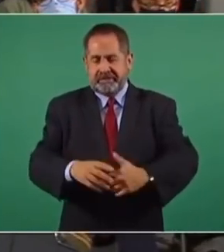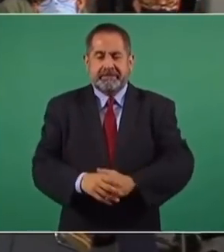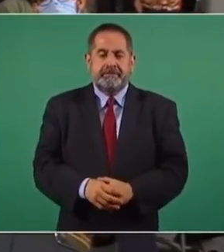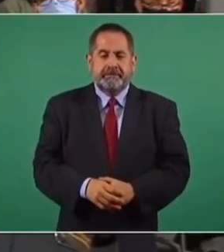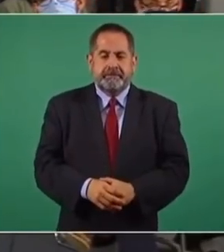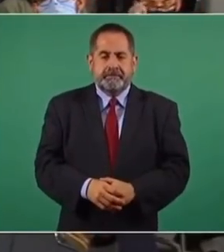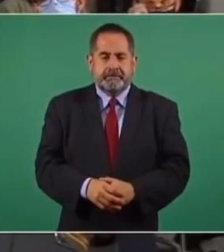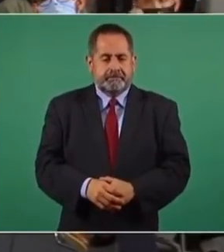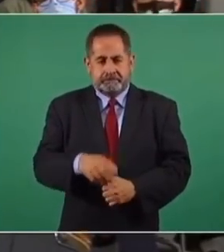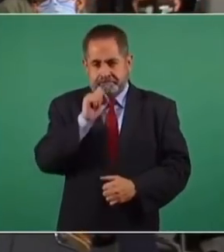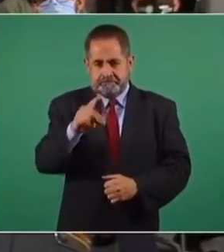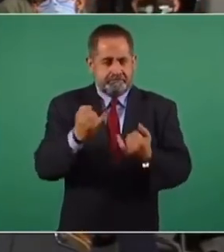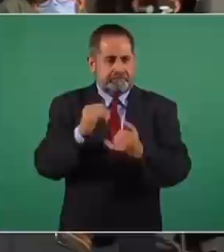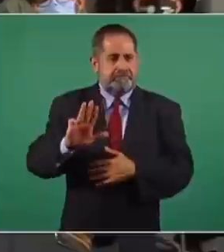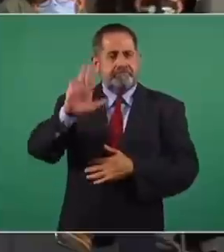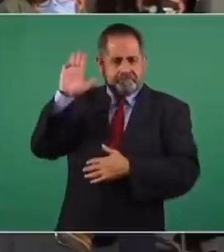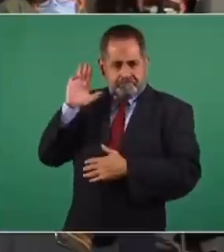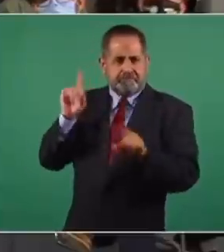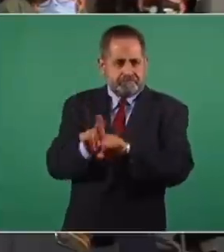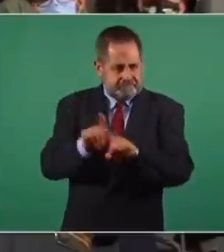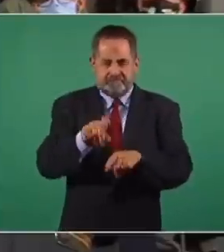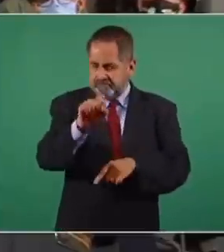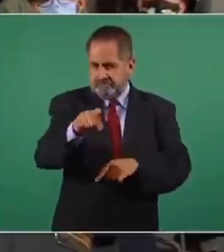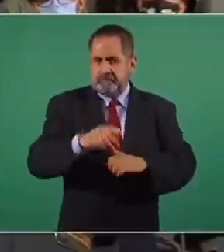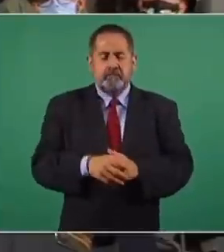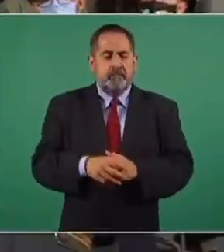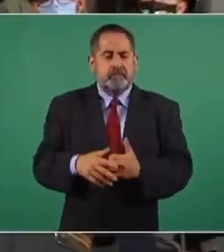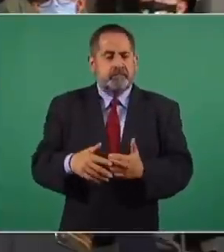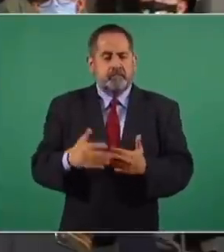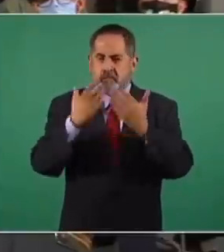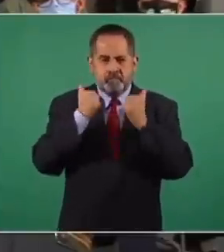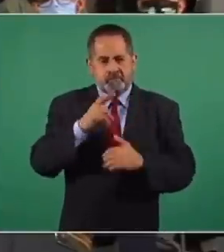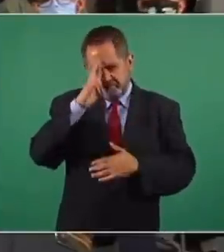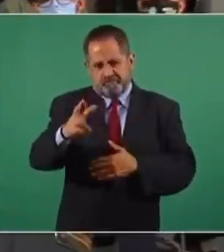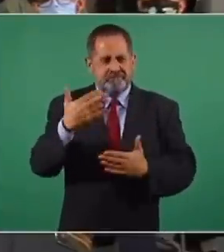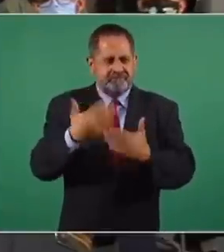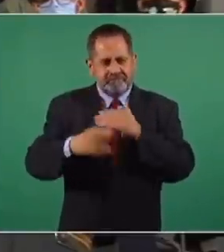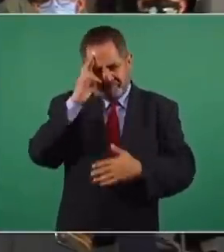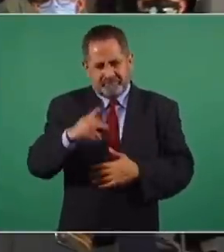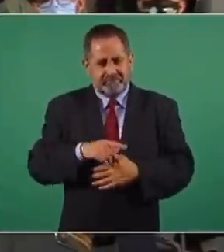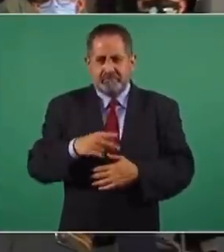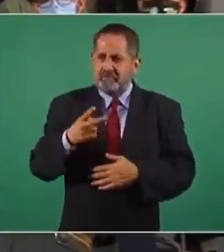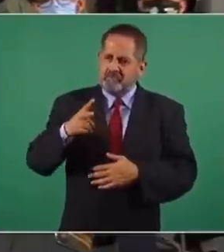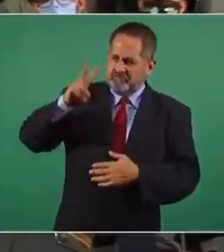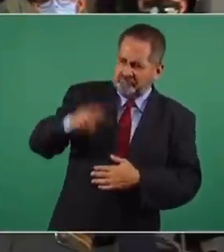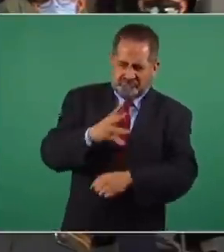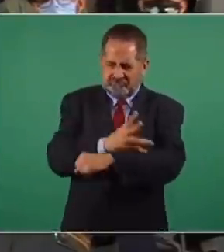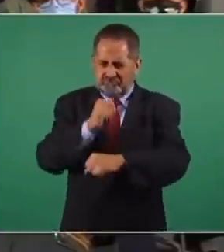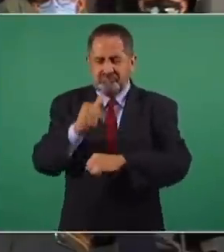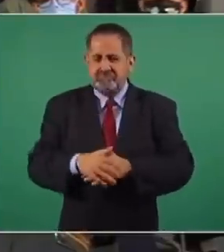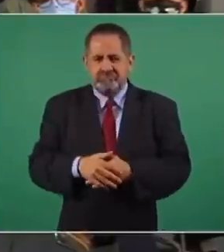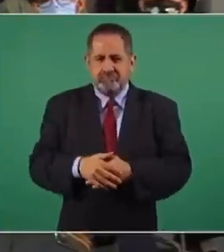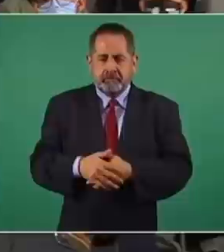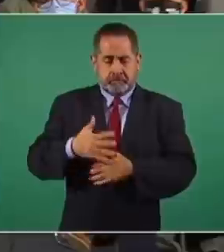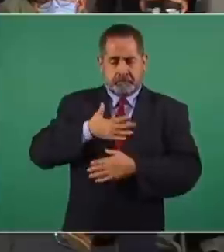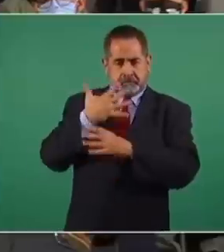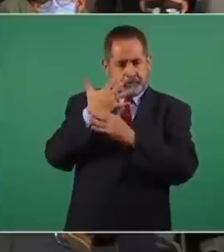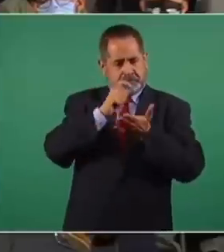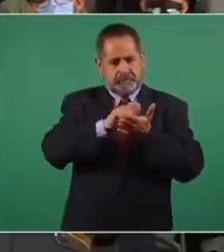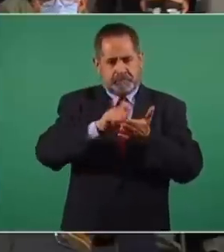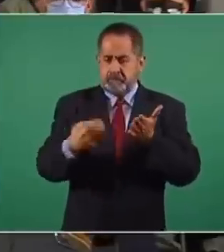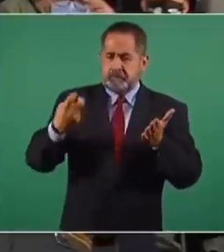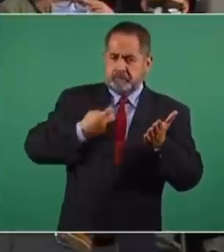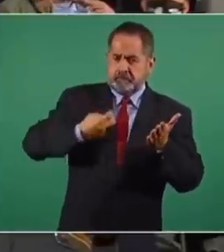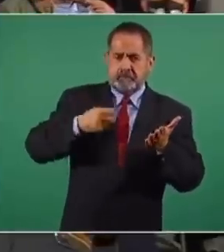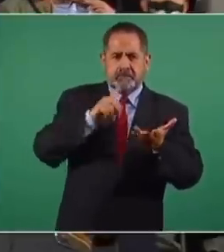por actos como el del pasado miércoles, cuando con absoluta falta de rigor y evidente desprecio a la verdad, se aludió un texto de mi autoría titulado